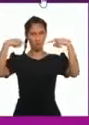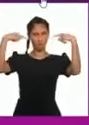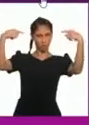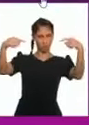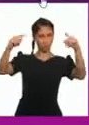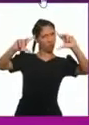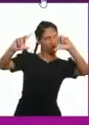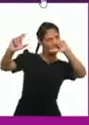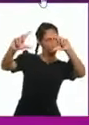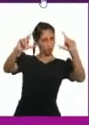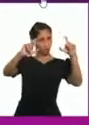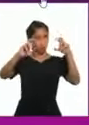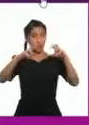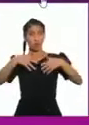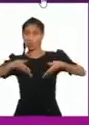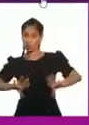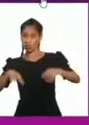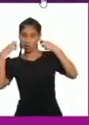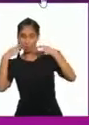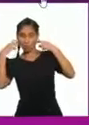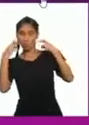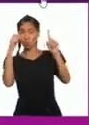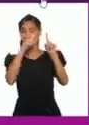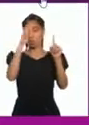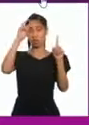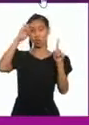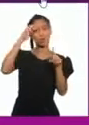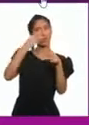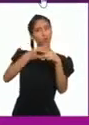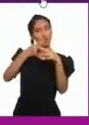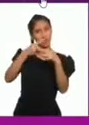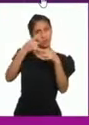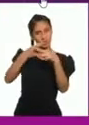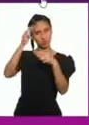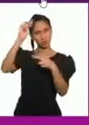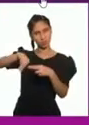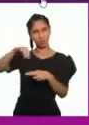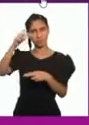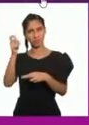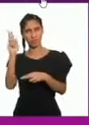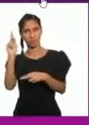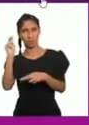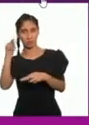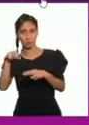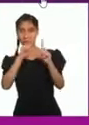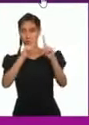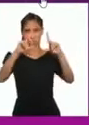sus impresionantes Y fotografías Pero